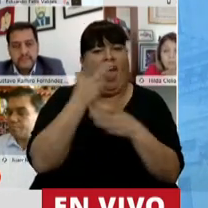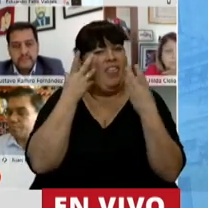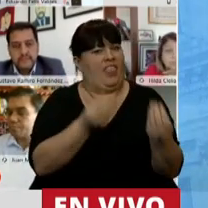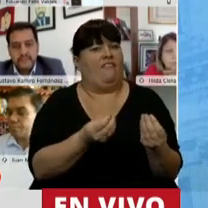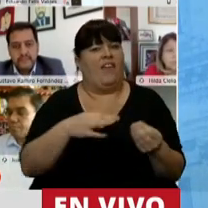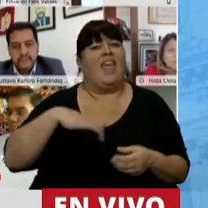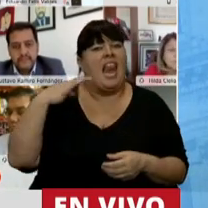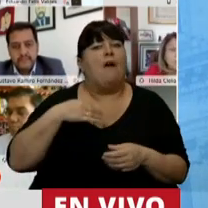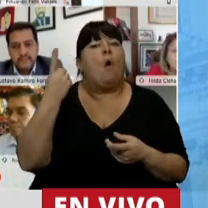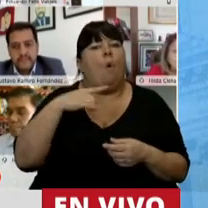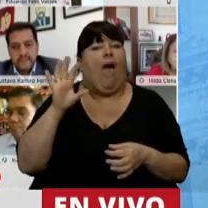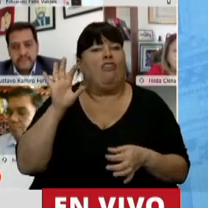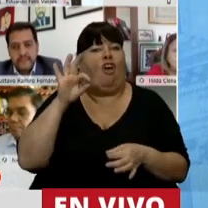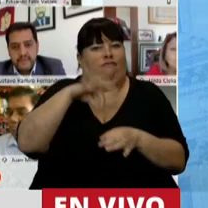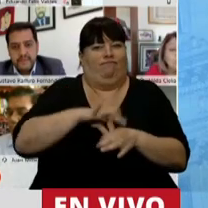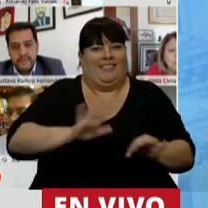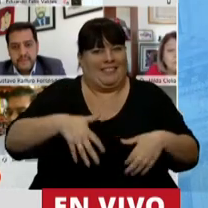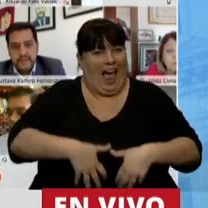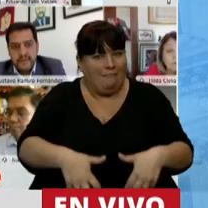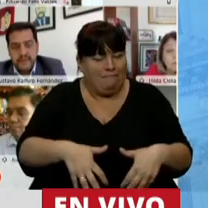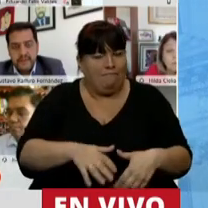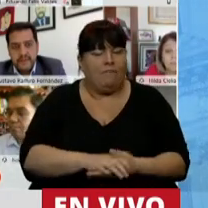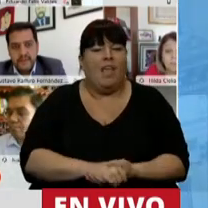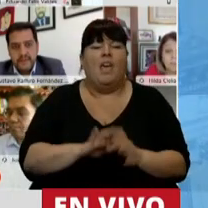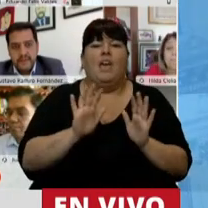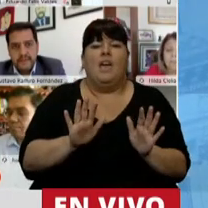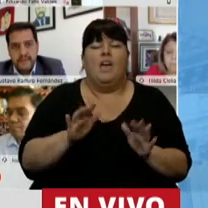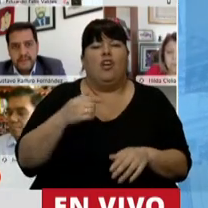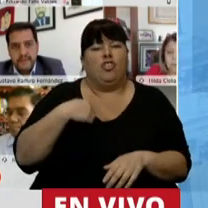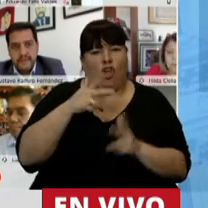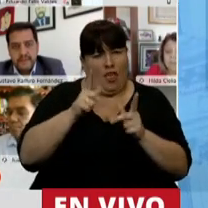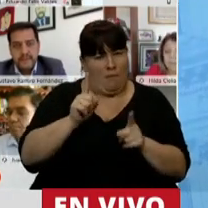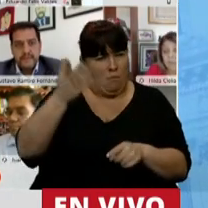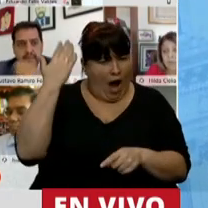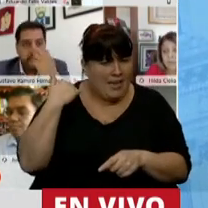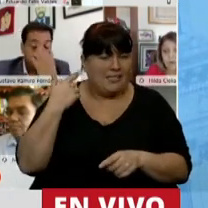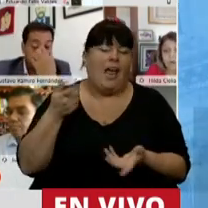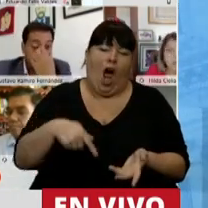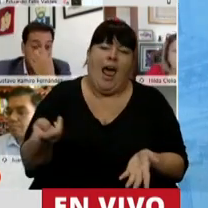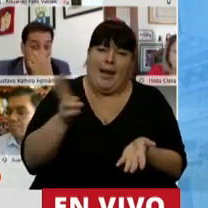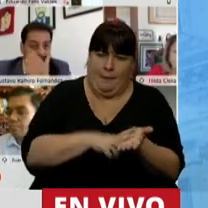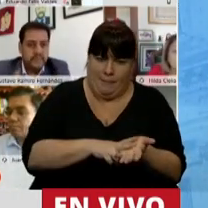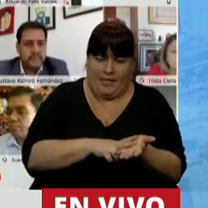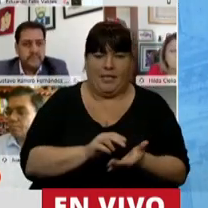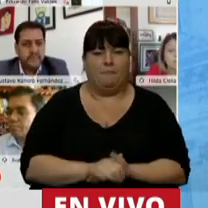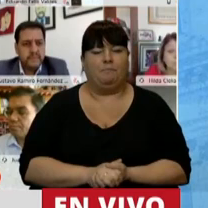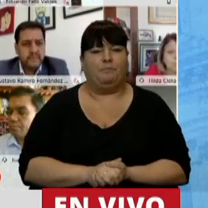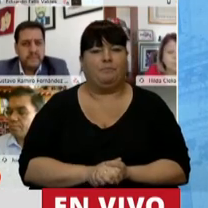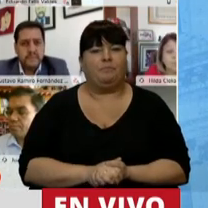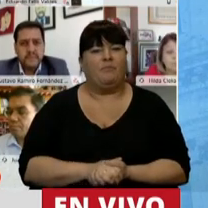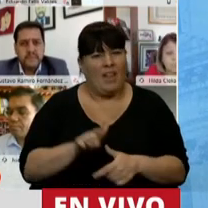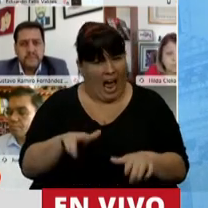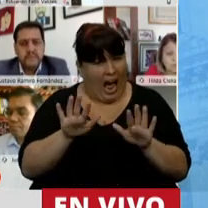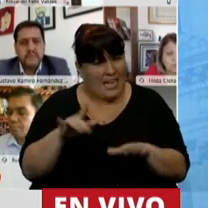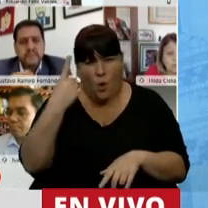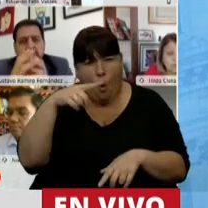defendiendo la vida desde la concepción. Ahora, yo lo decía ayer y lo vuelvo a decir, ¿no? ¿Este va